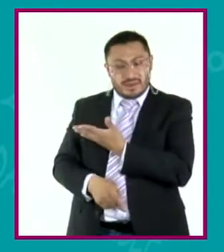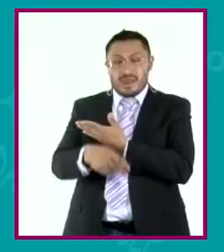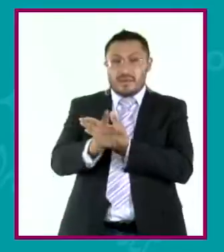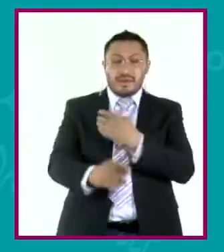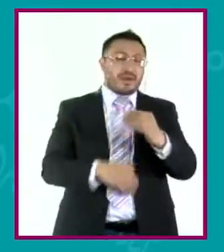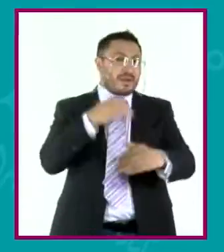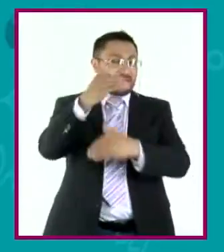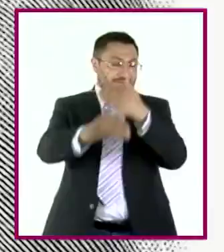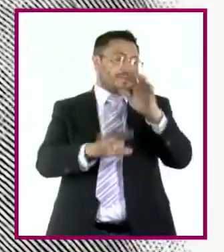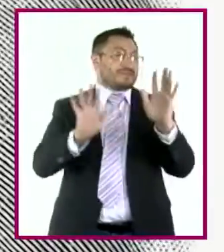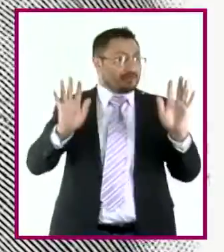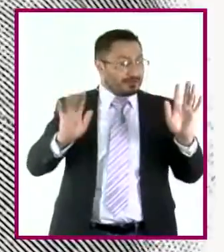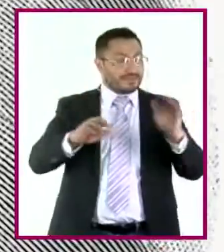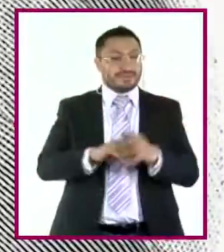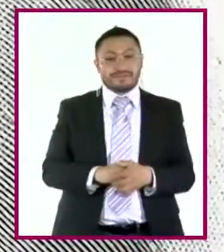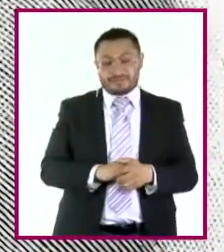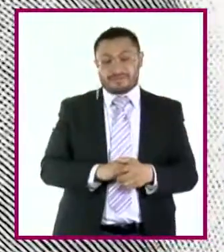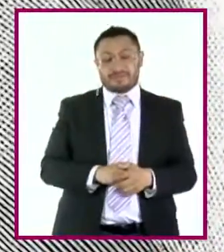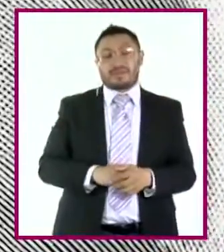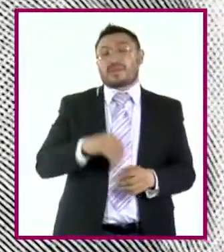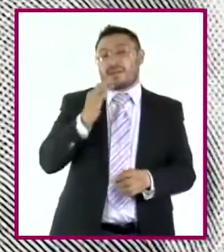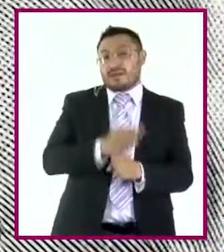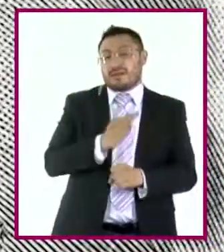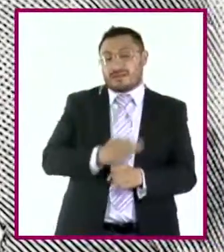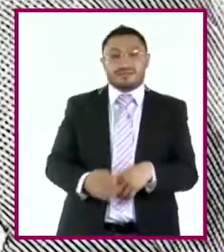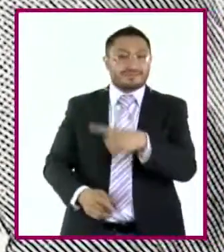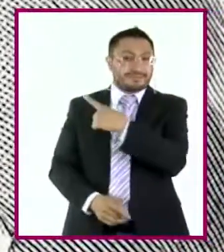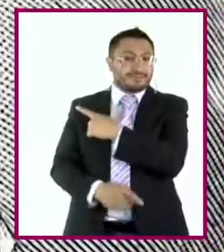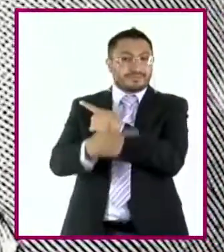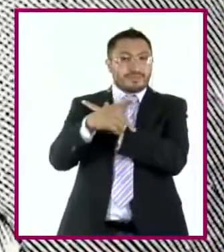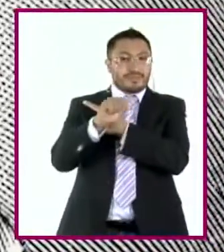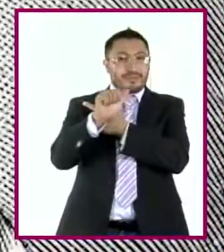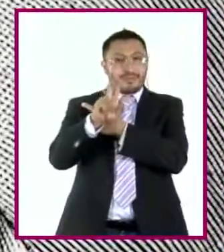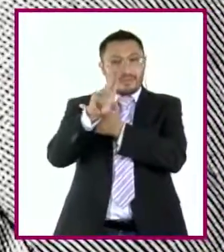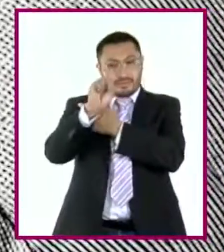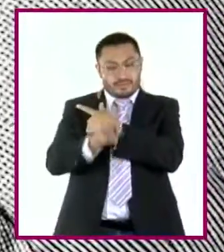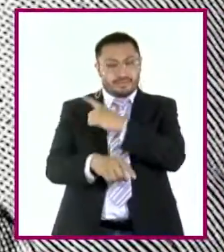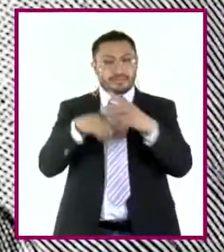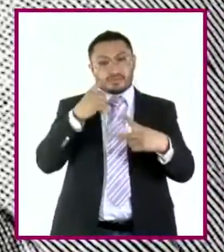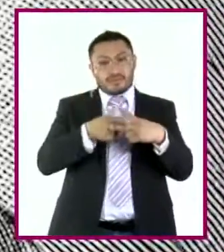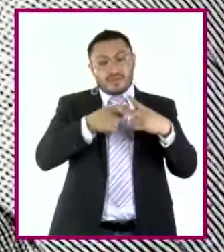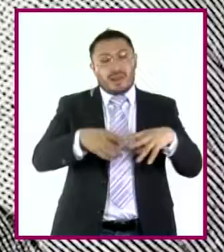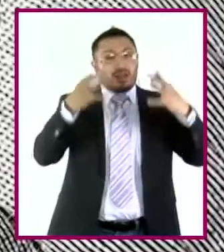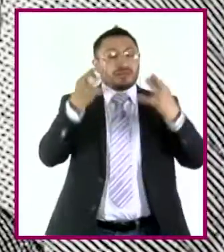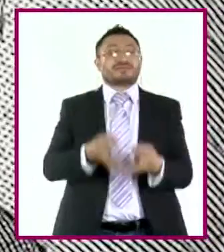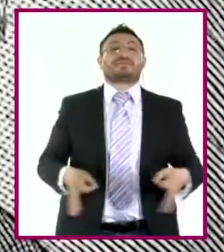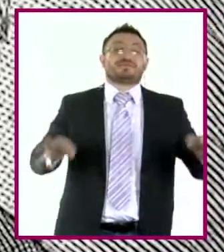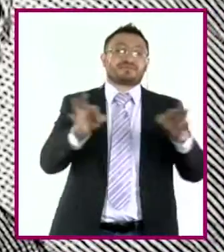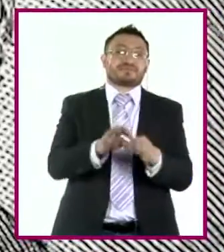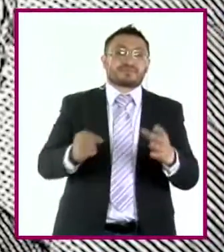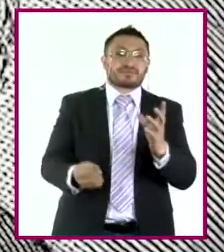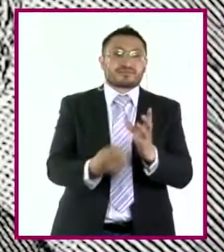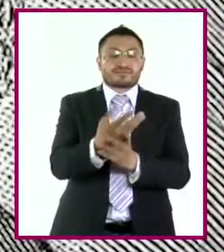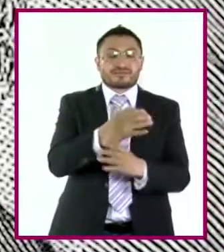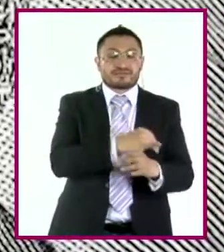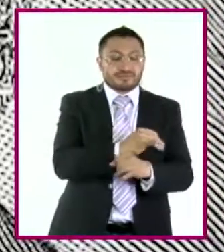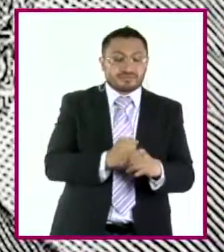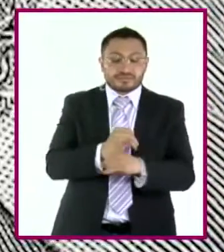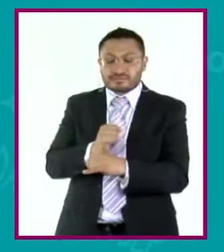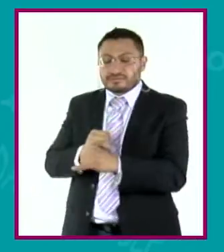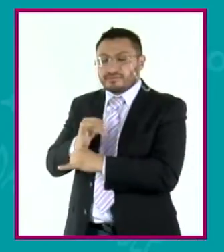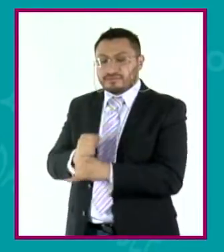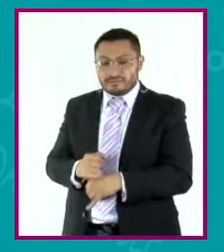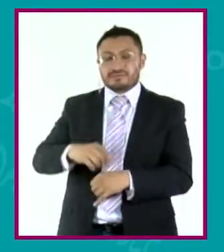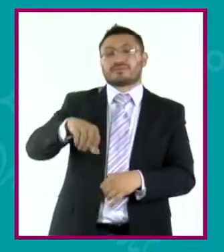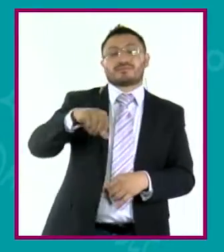en otro programa. El paso de Gauss por las matemáticas fue revolucionario. Creó nuevas áreas de investigación que aún hoy se